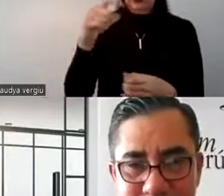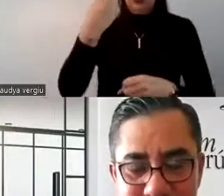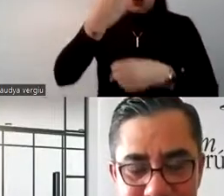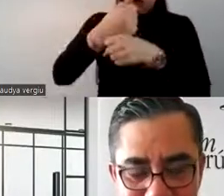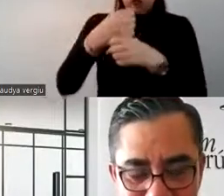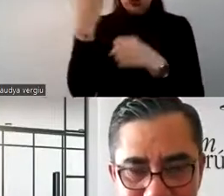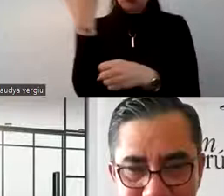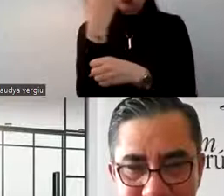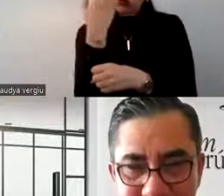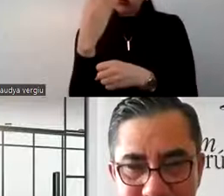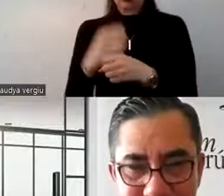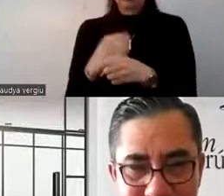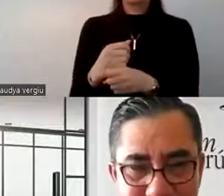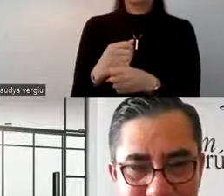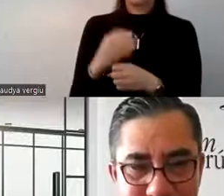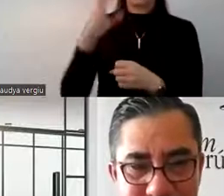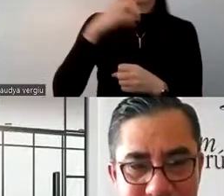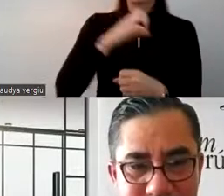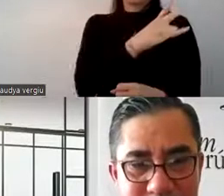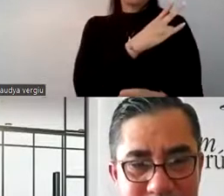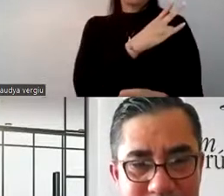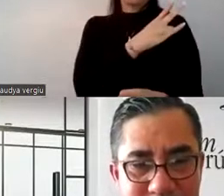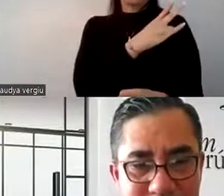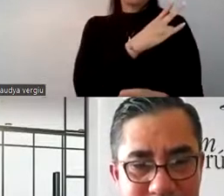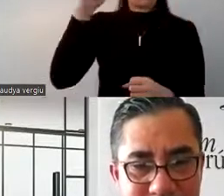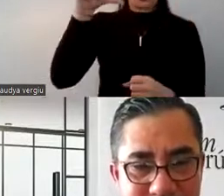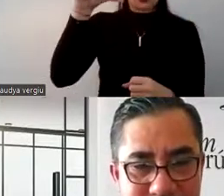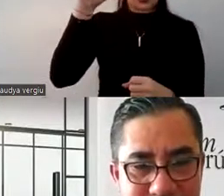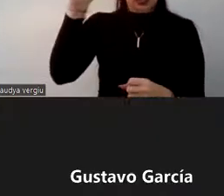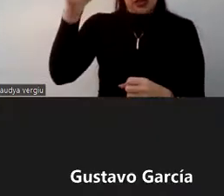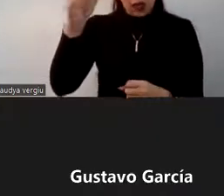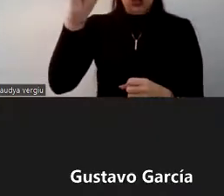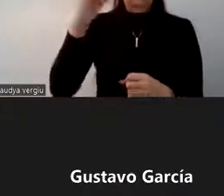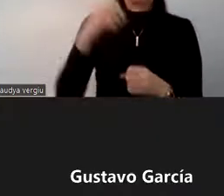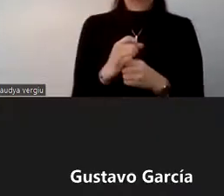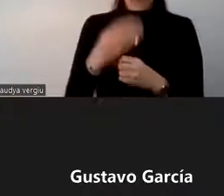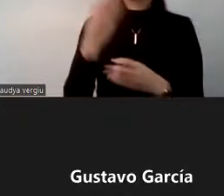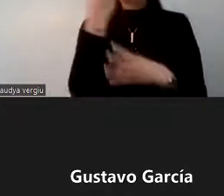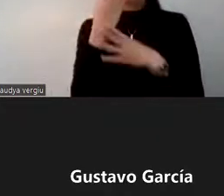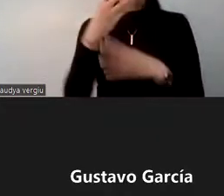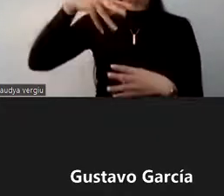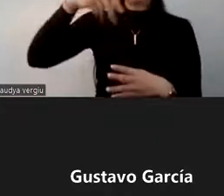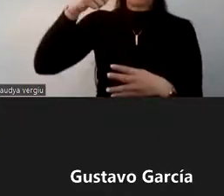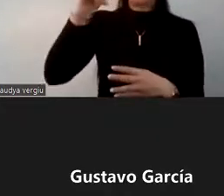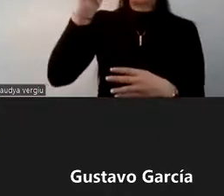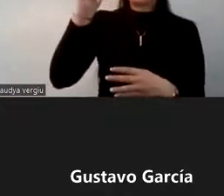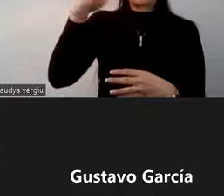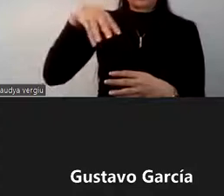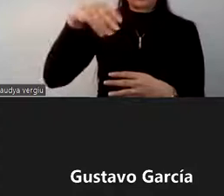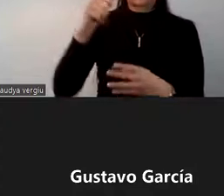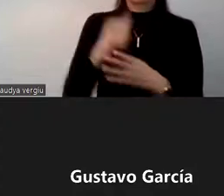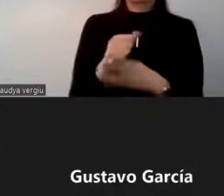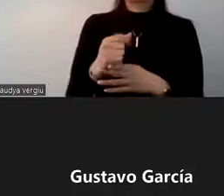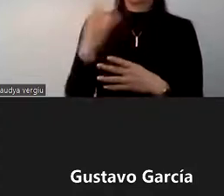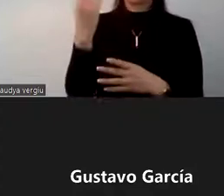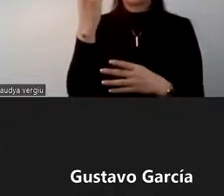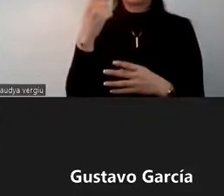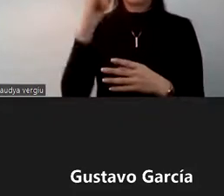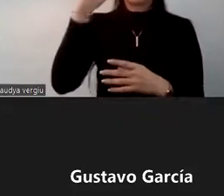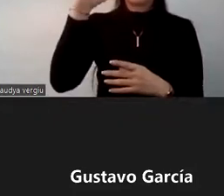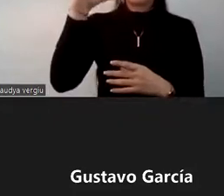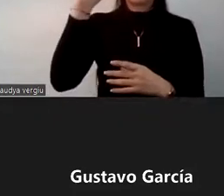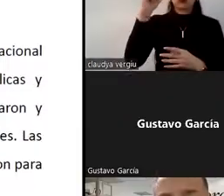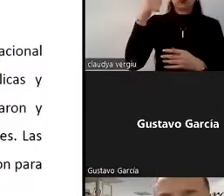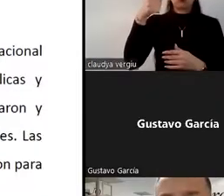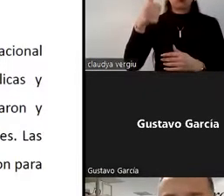de la Universidad Nacional del Callao, con especialidad en turismo por la Universidad de Panamá y maestría en administración de empresas de la Universidad del Istmo. Cuenta